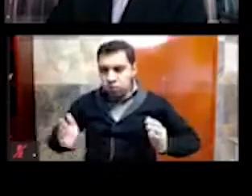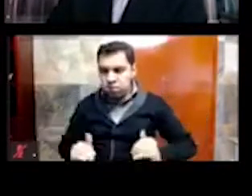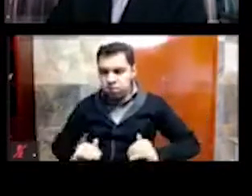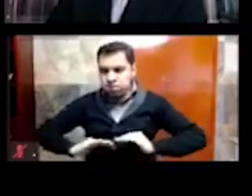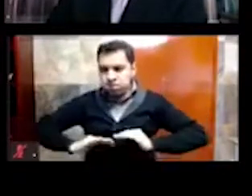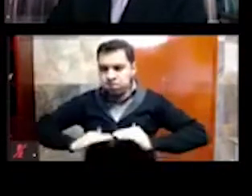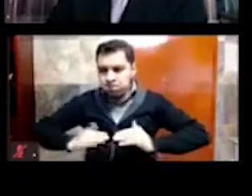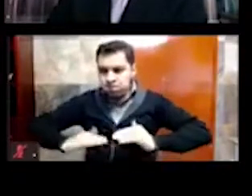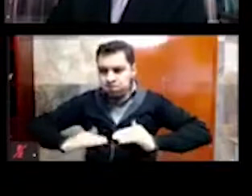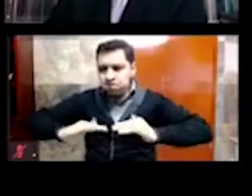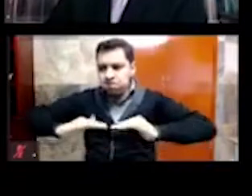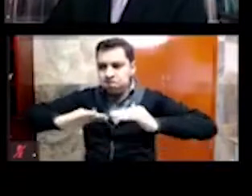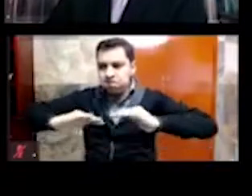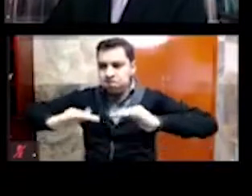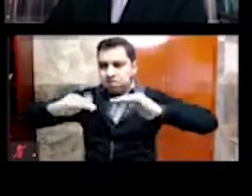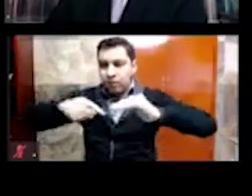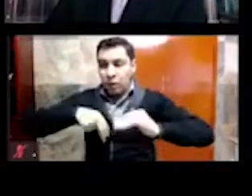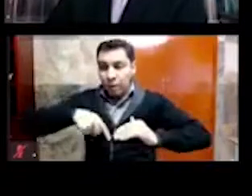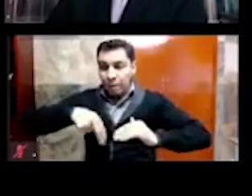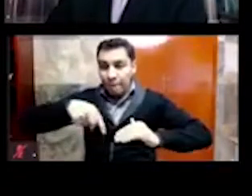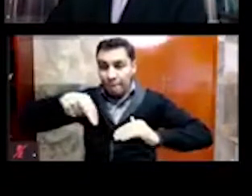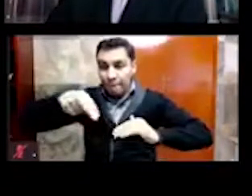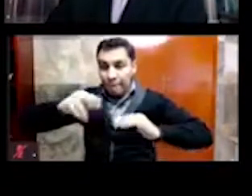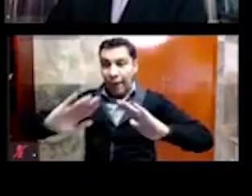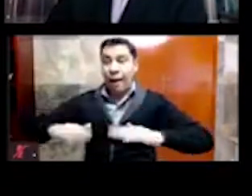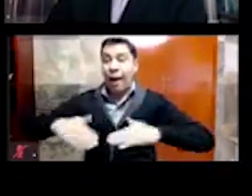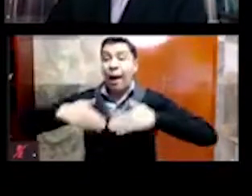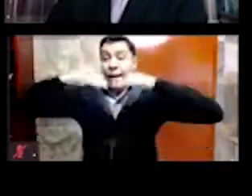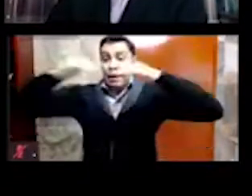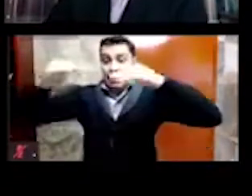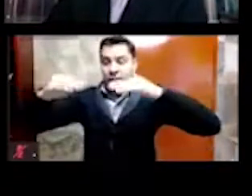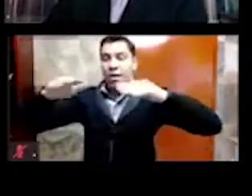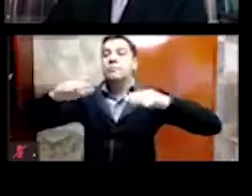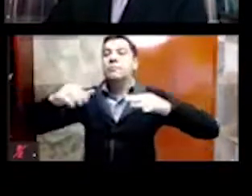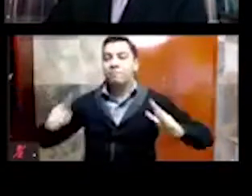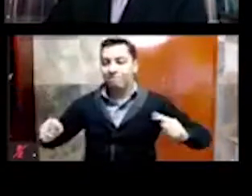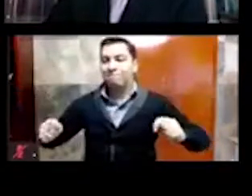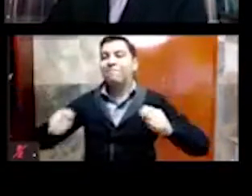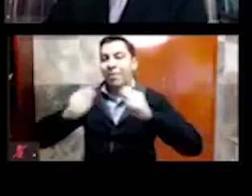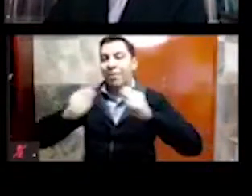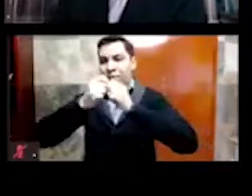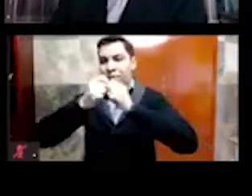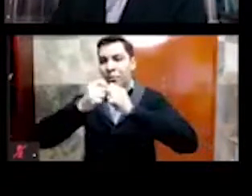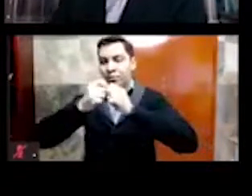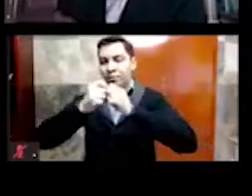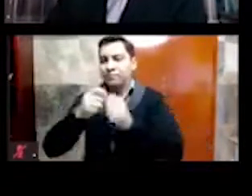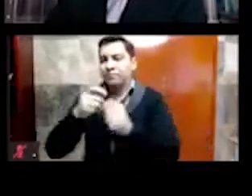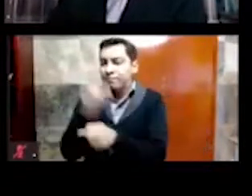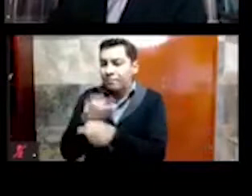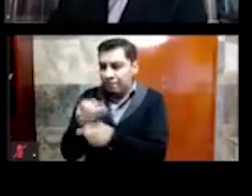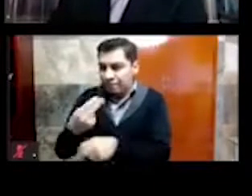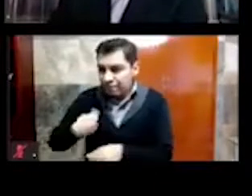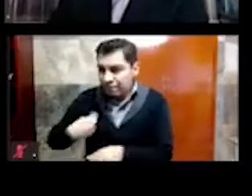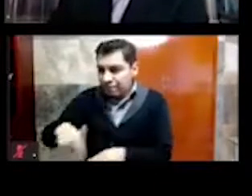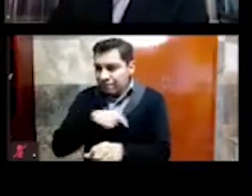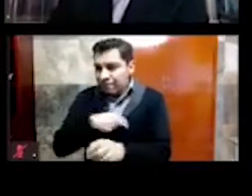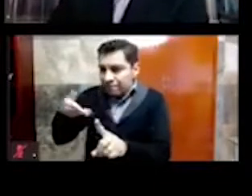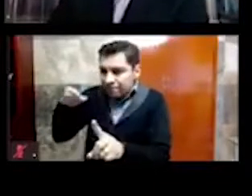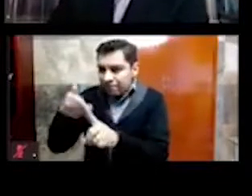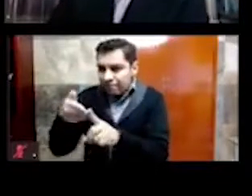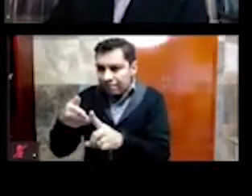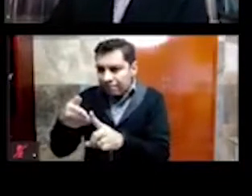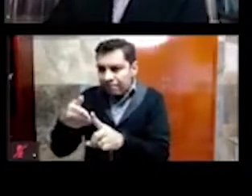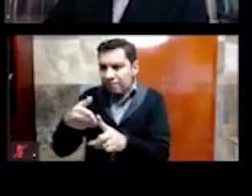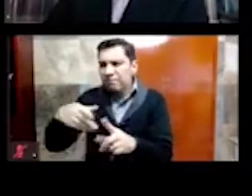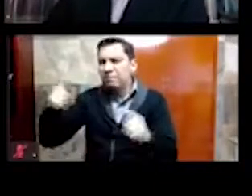presentaba una serie de templos, ¿verdad? Este, en este momento nosotros no podemos precisar a qué edificio estaba dedicado, pero es muy